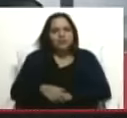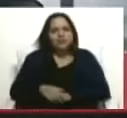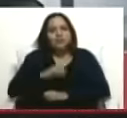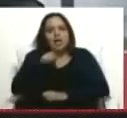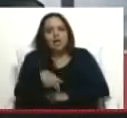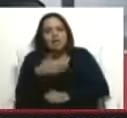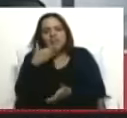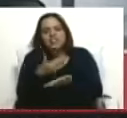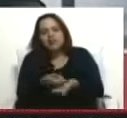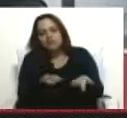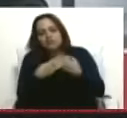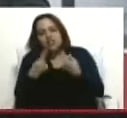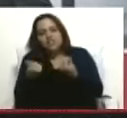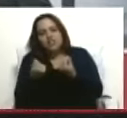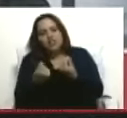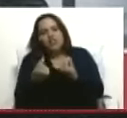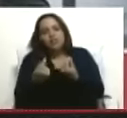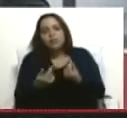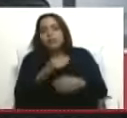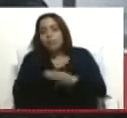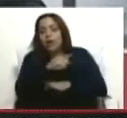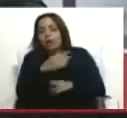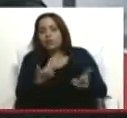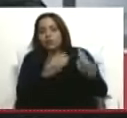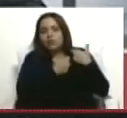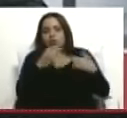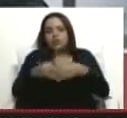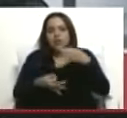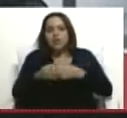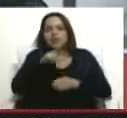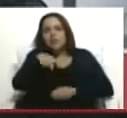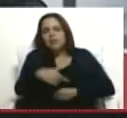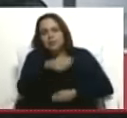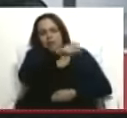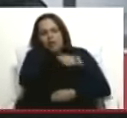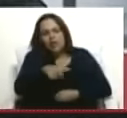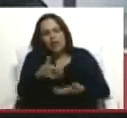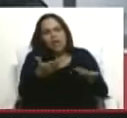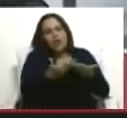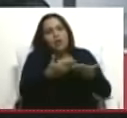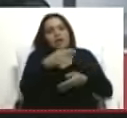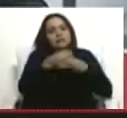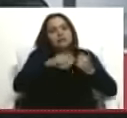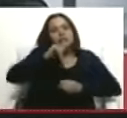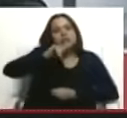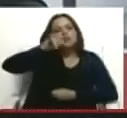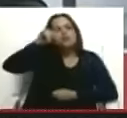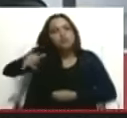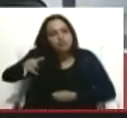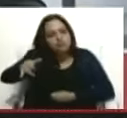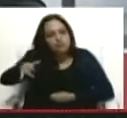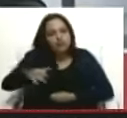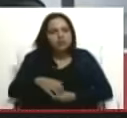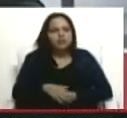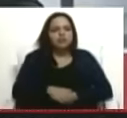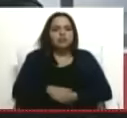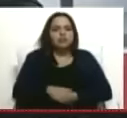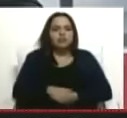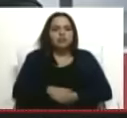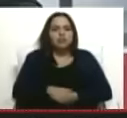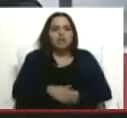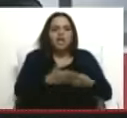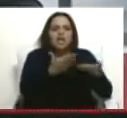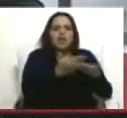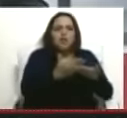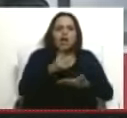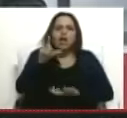dinero y su posición de valimiento. Luego de que los dueños de un colegio la denunciaran, ¿verdad?, para el colegio Los Robles,